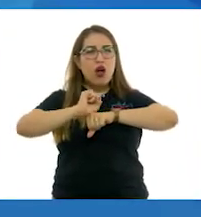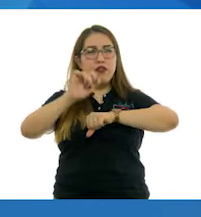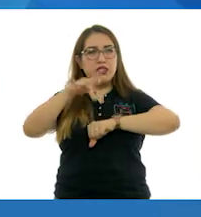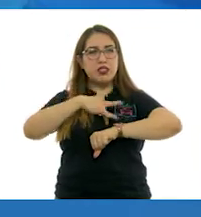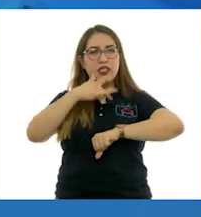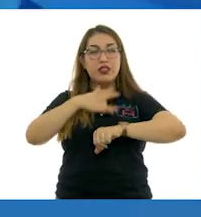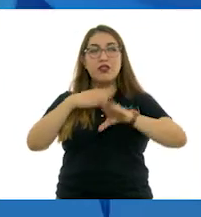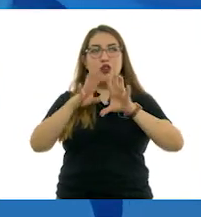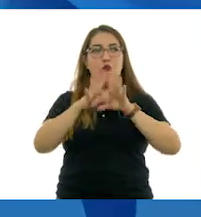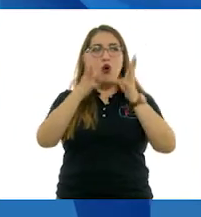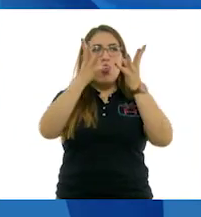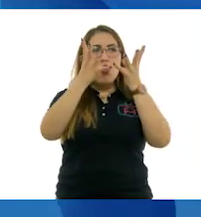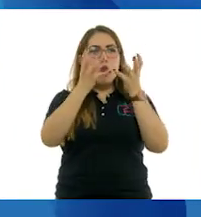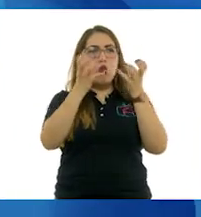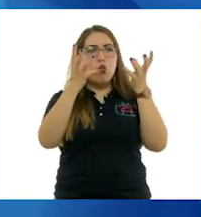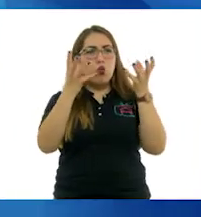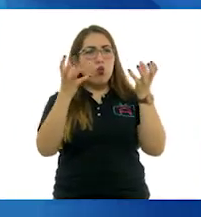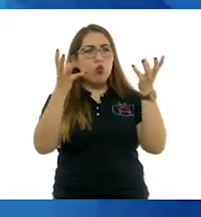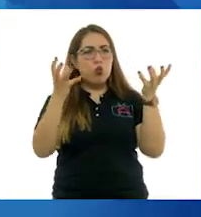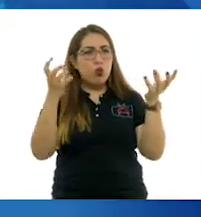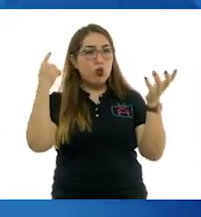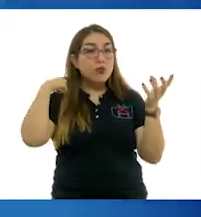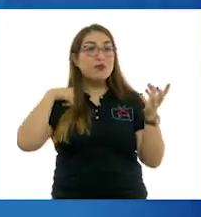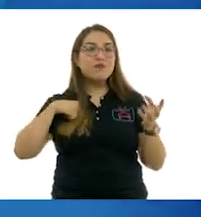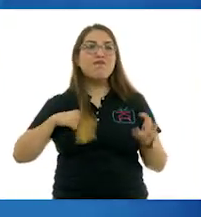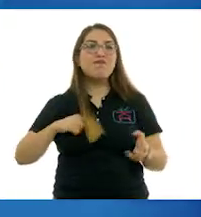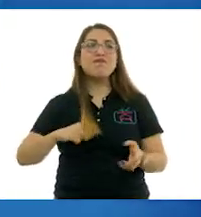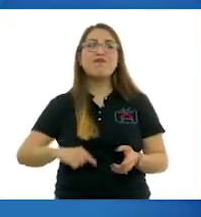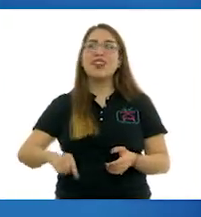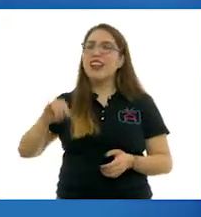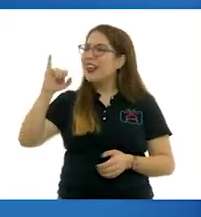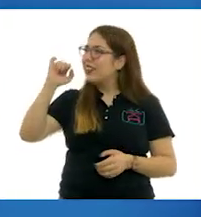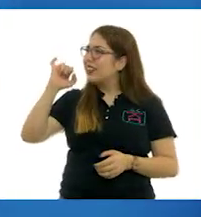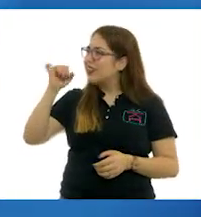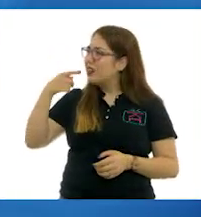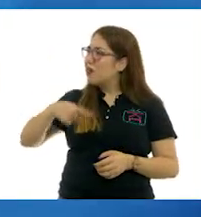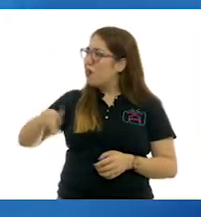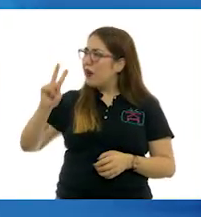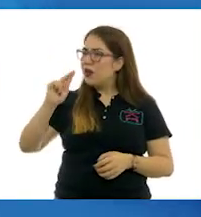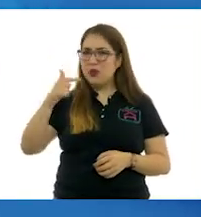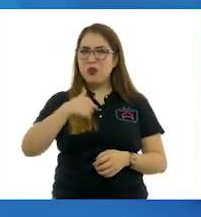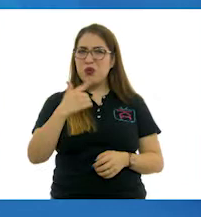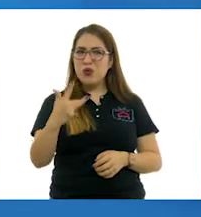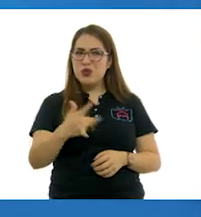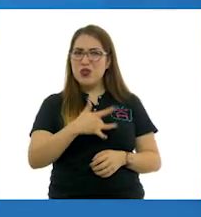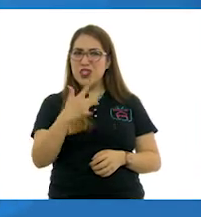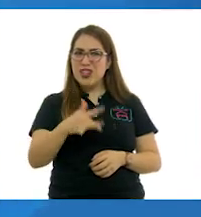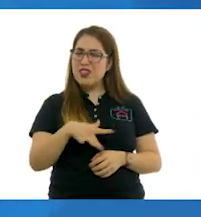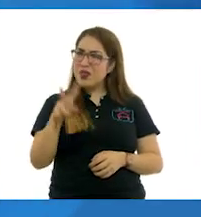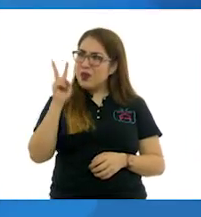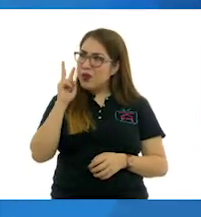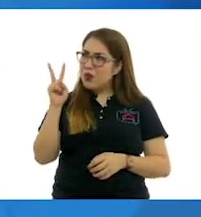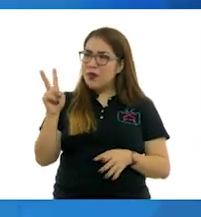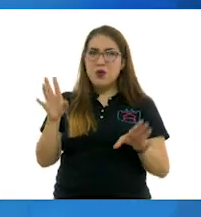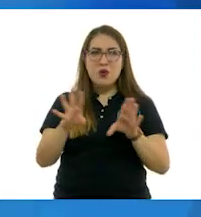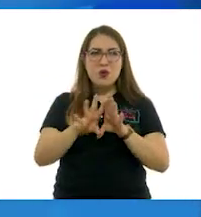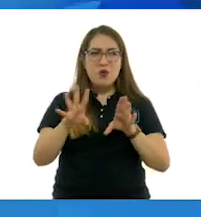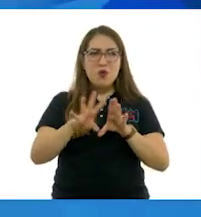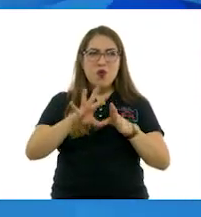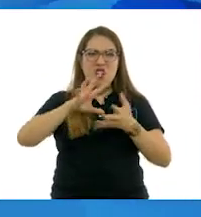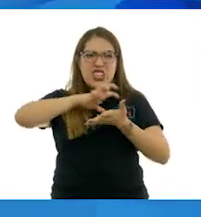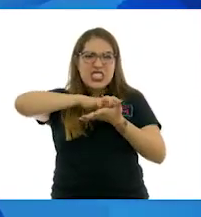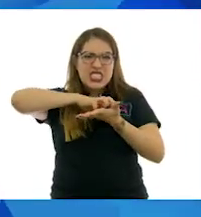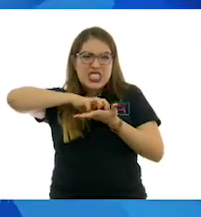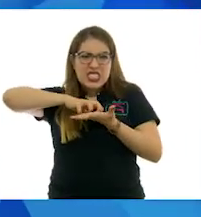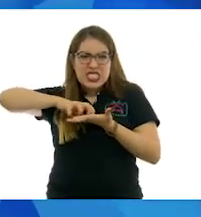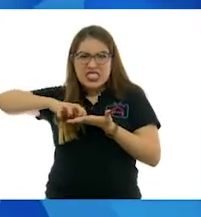algodón. Sí, así son las nubes, pero fíjate que también a mí me figuran un poco unas garras. Entonces,